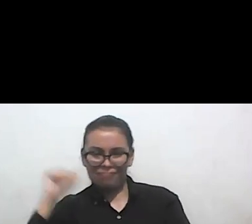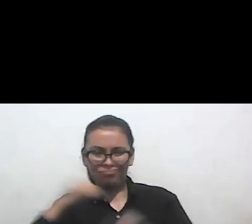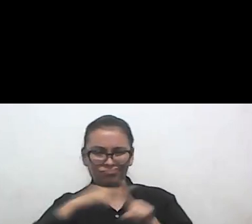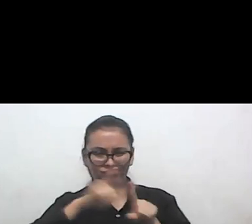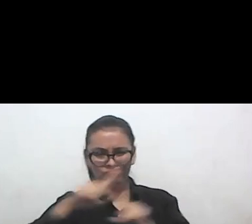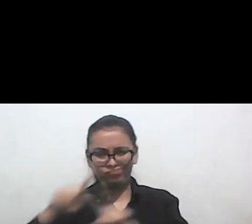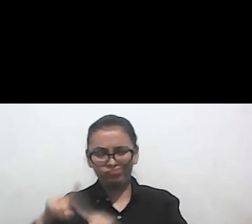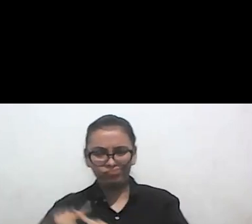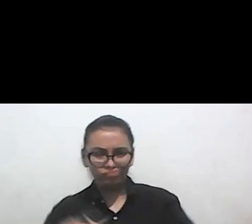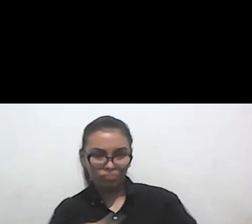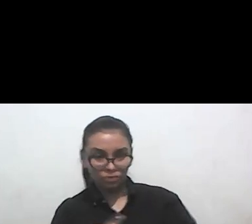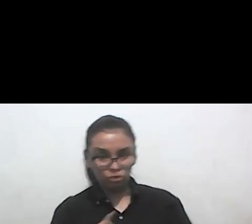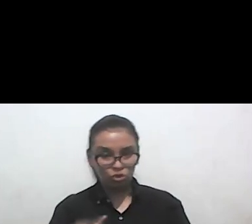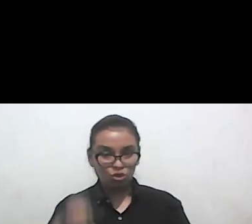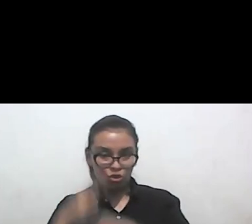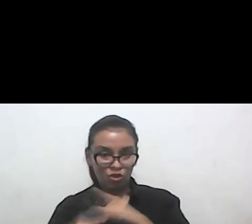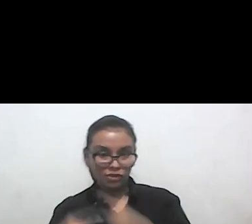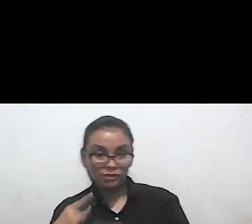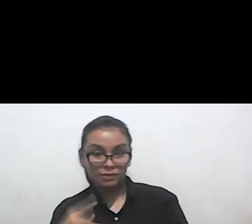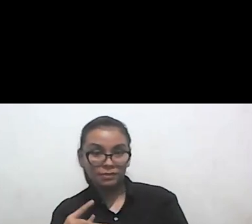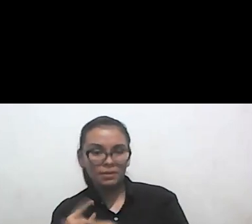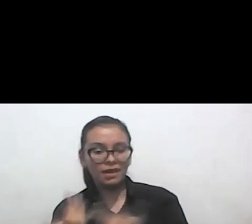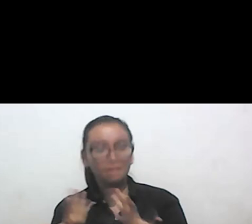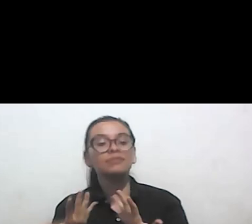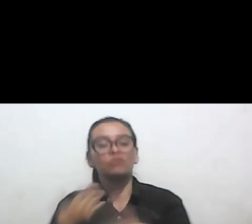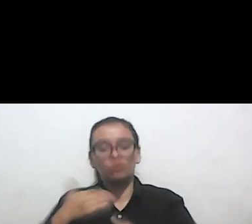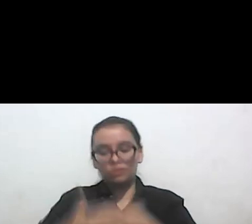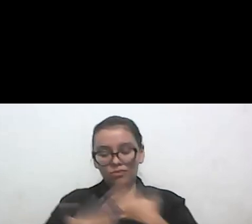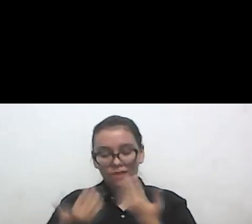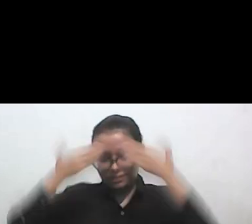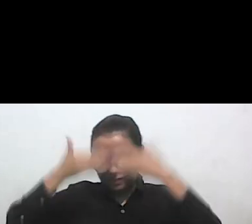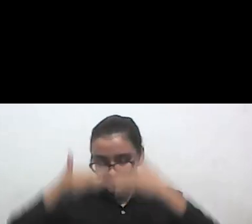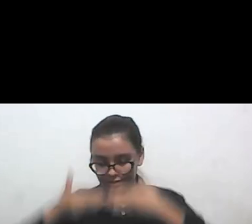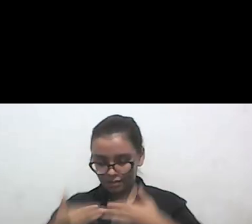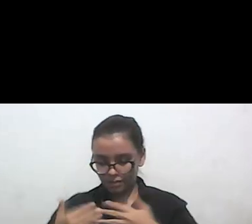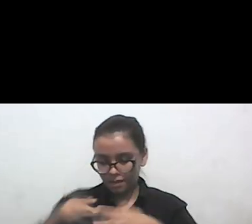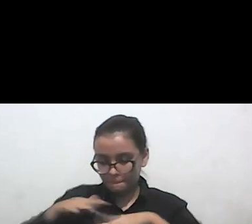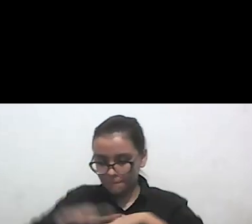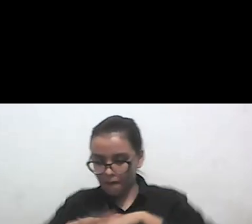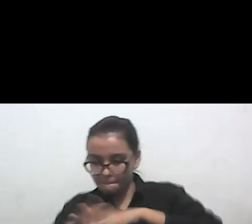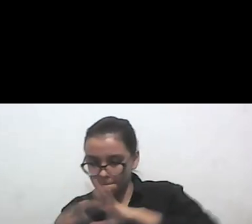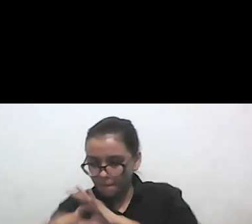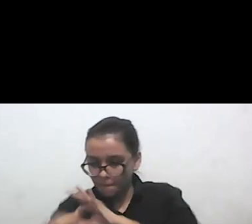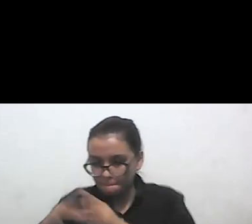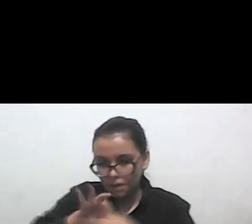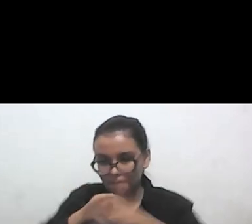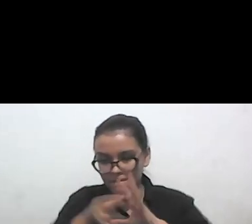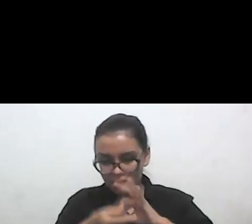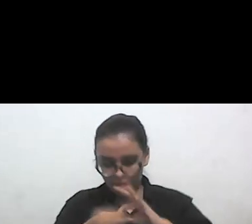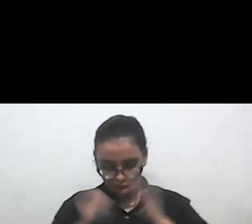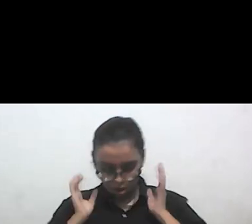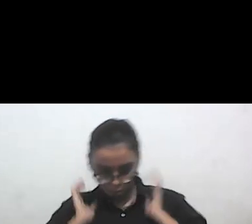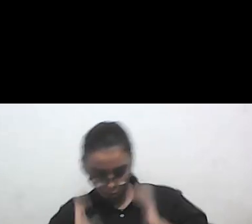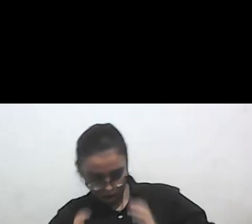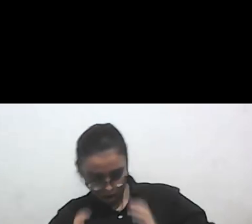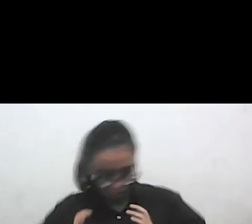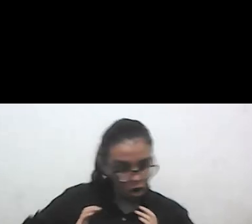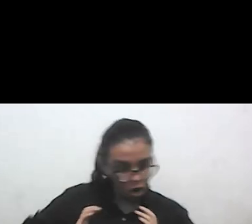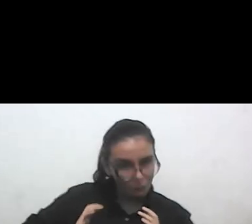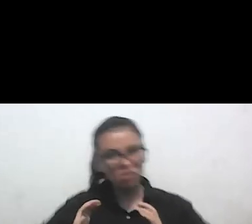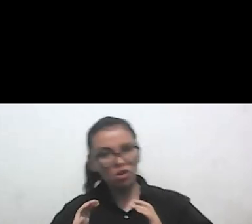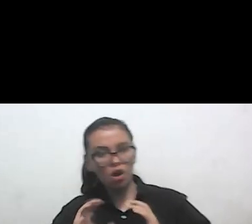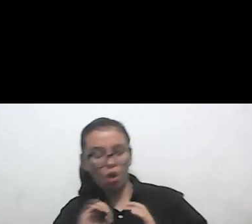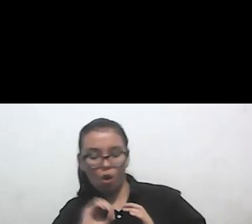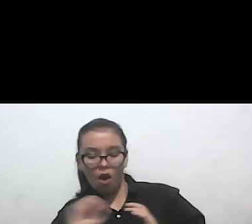para seguir tejiendo la experiencia de la discapacidad, la experiencia de nuestros cuerpos, de nuestras cuerpas, de la salud y la